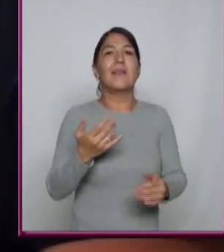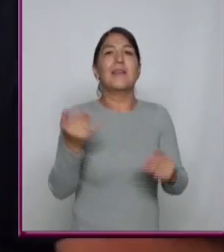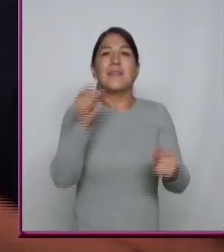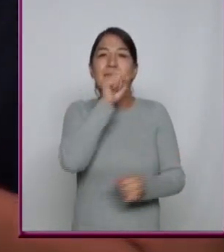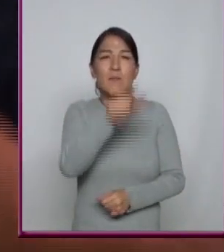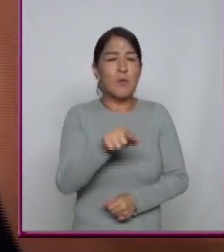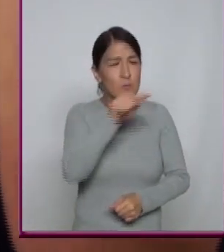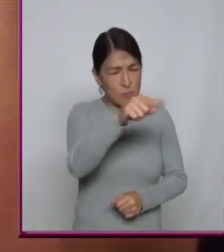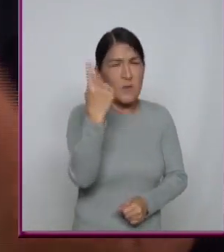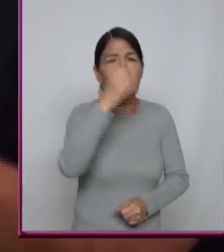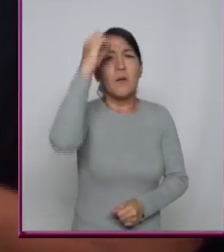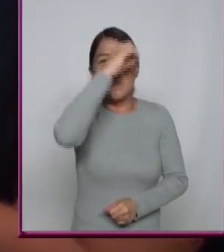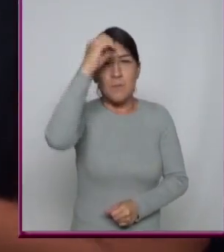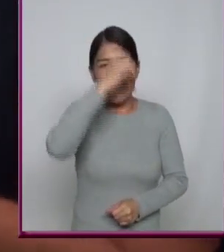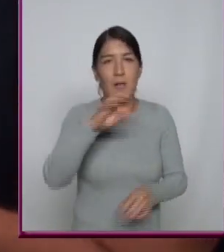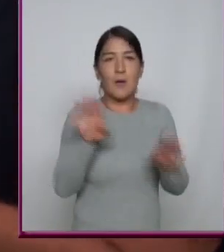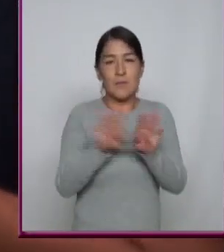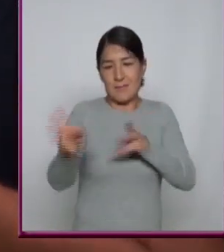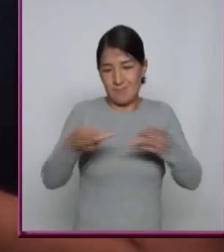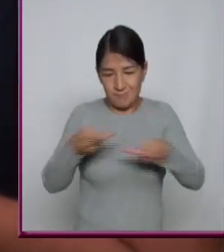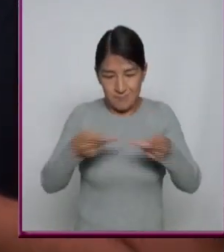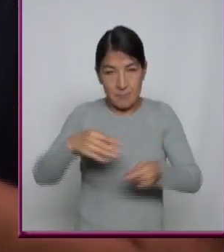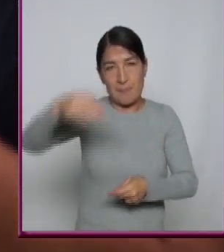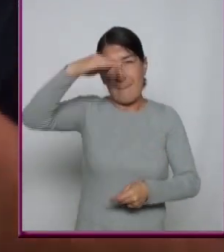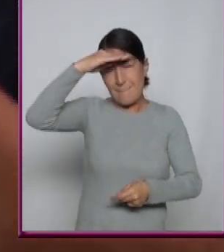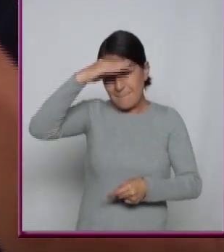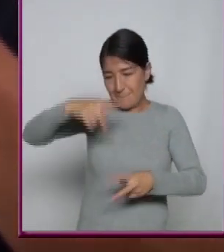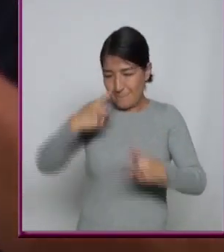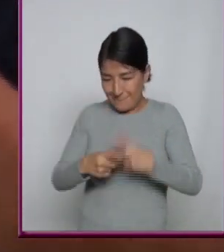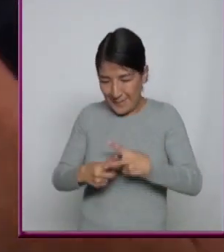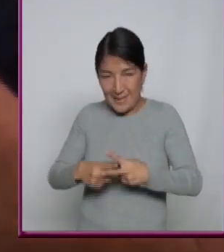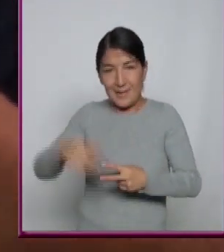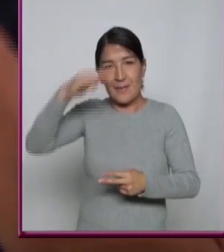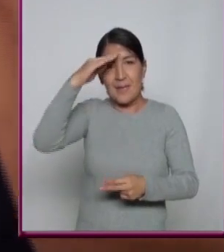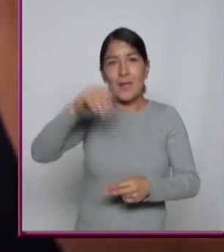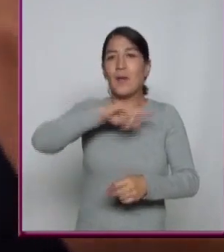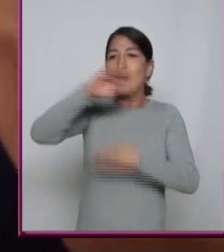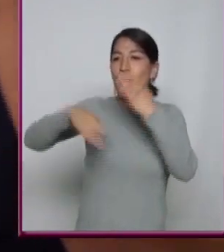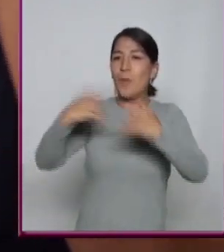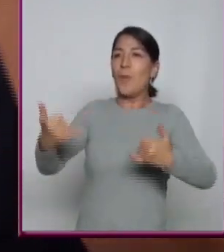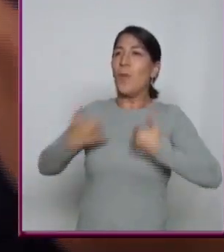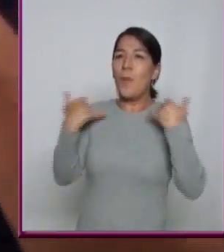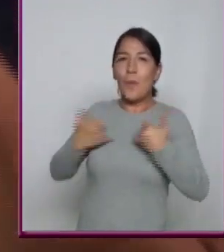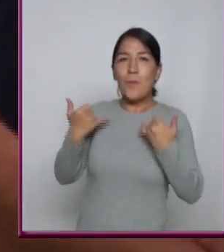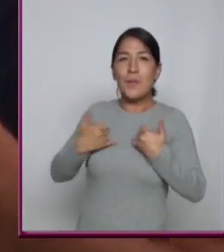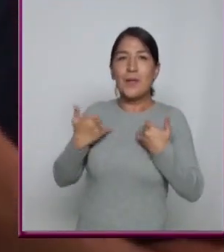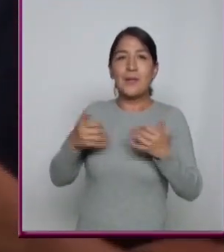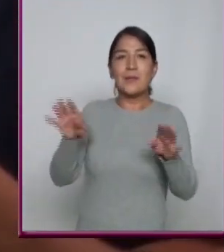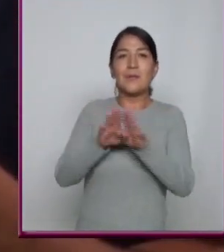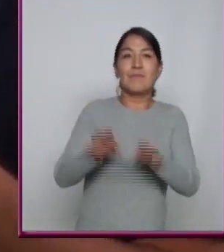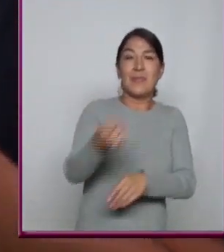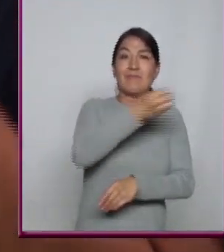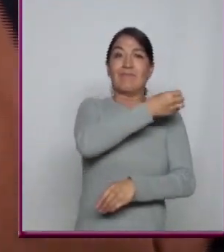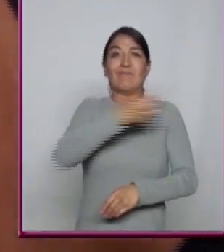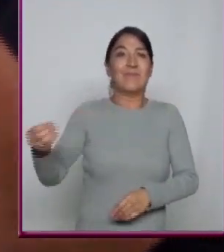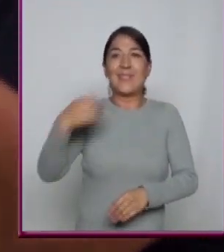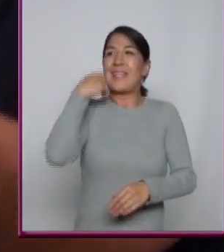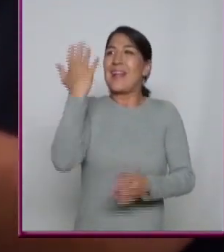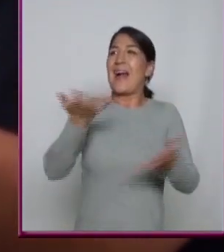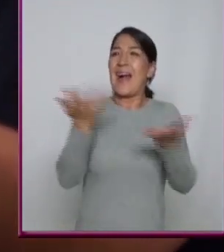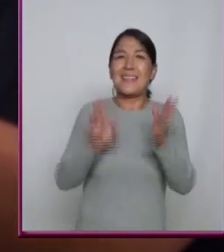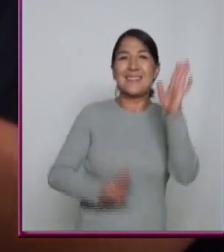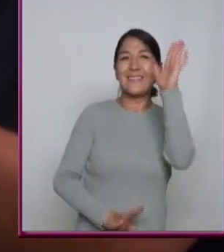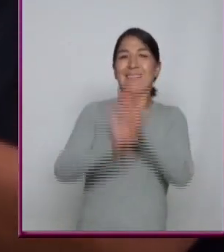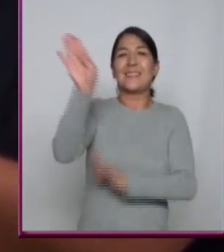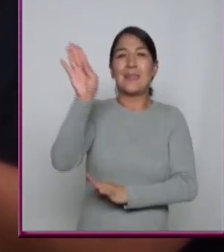¿Qué opinas Por ejemplo De la preparación En pensamiento matemático A todos estos jóvenes Que tienen este espíritu Emprendedor Y que quieren